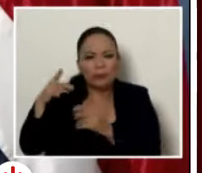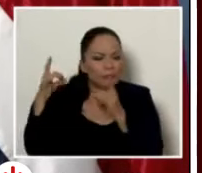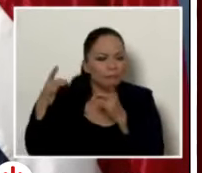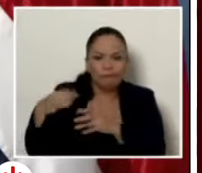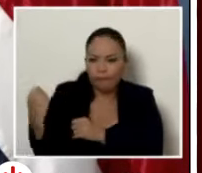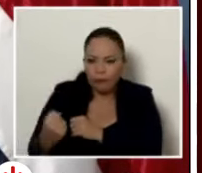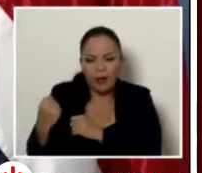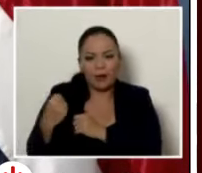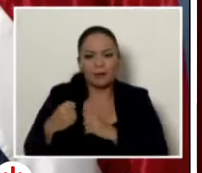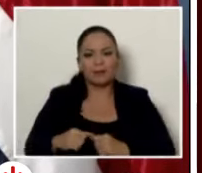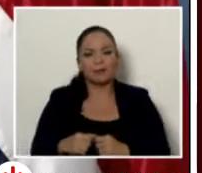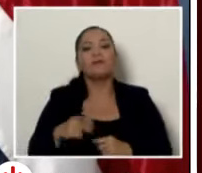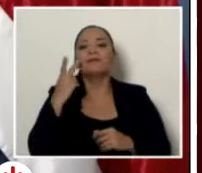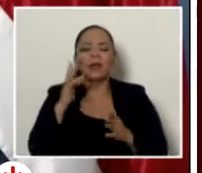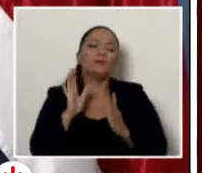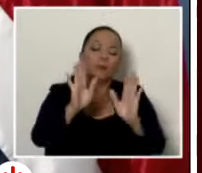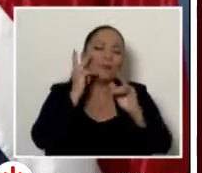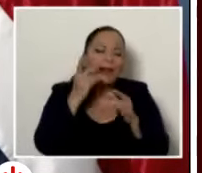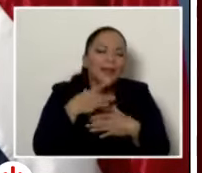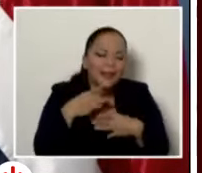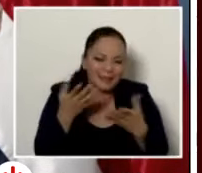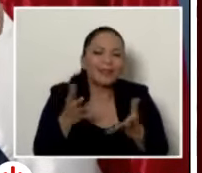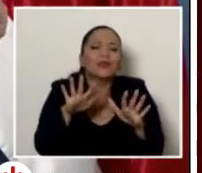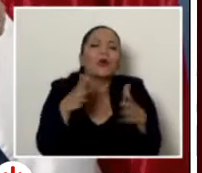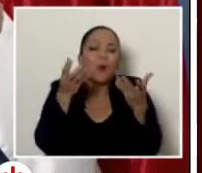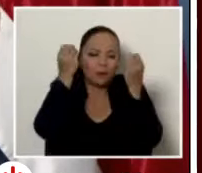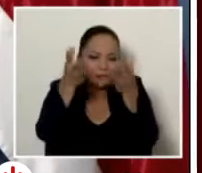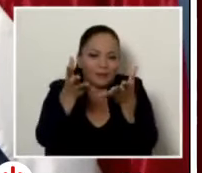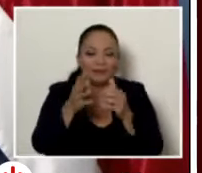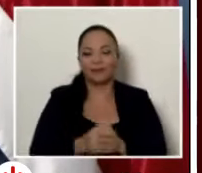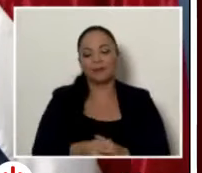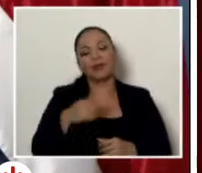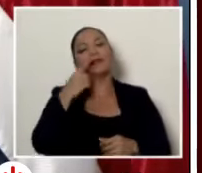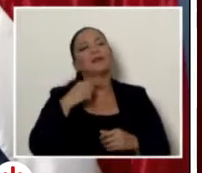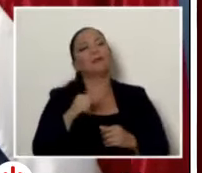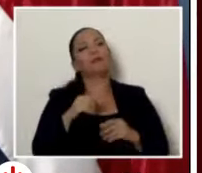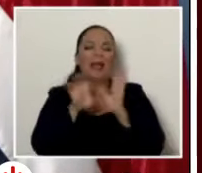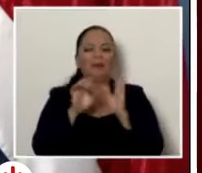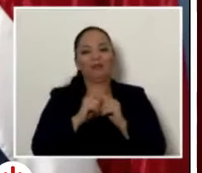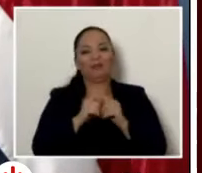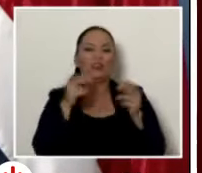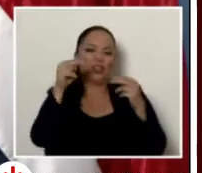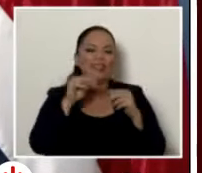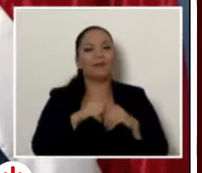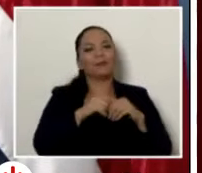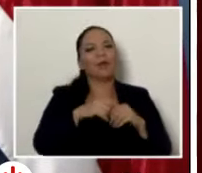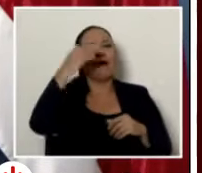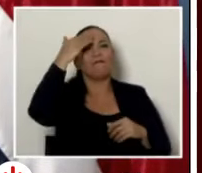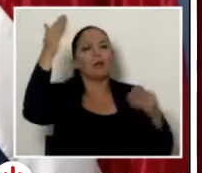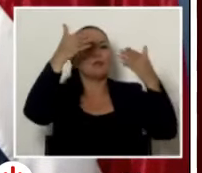vea como reportan la información el frente amplio es la fracción